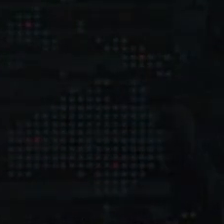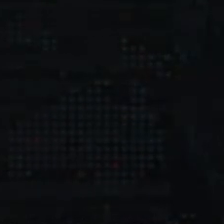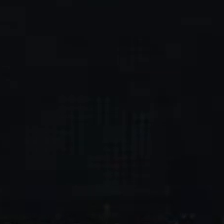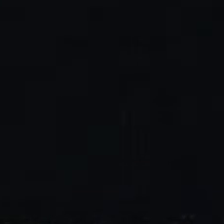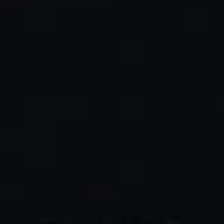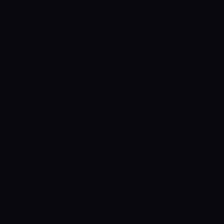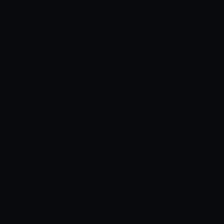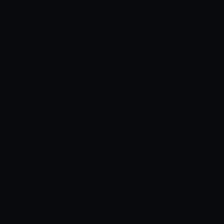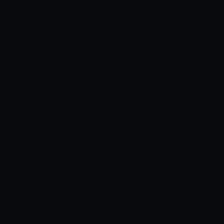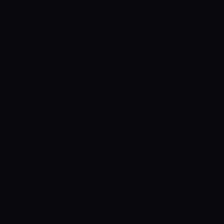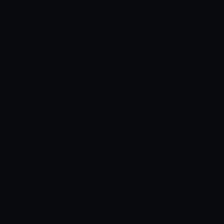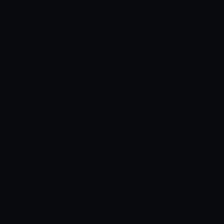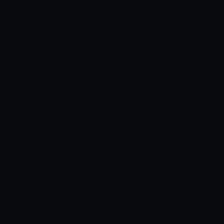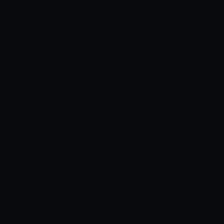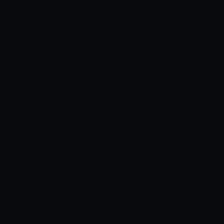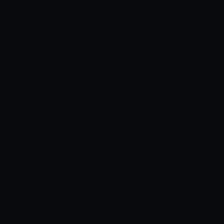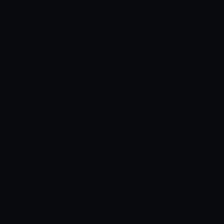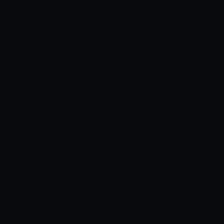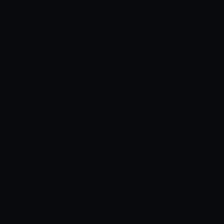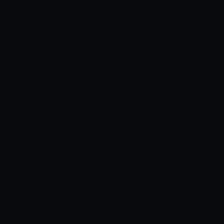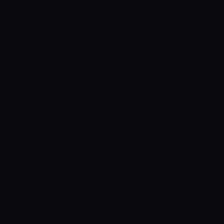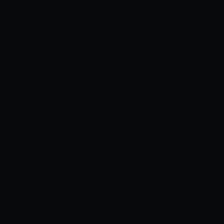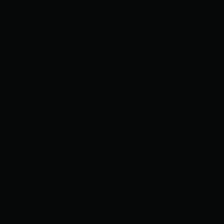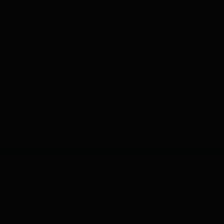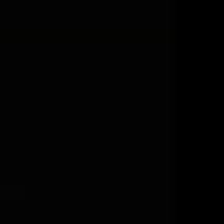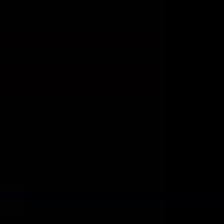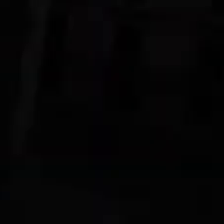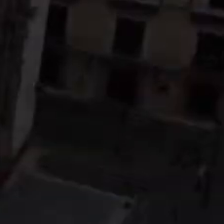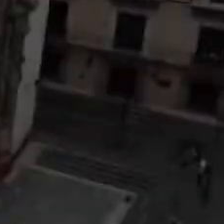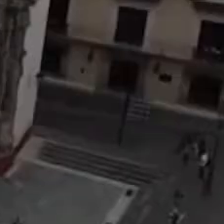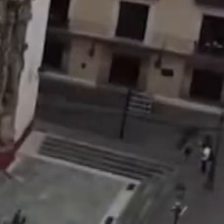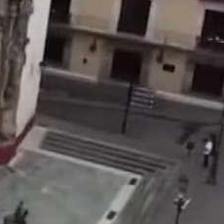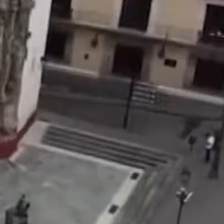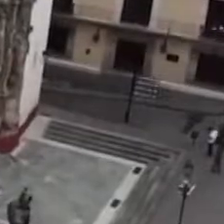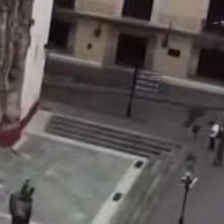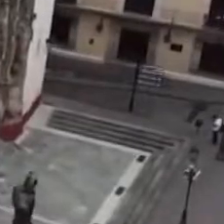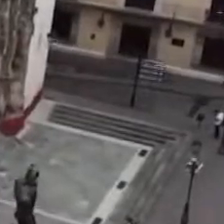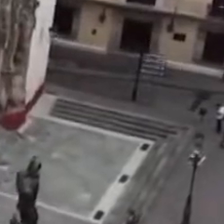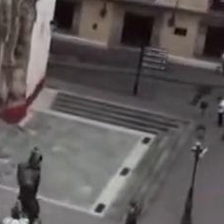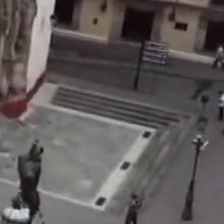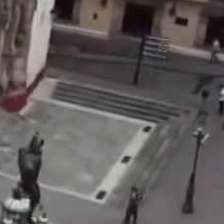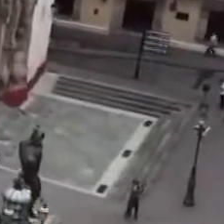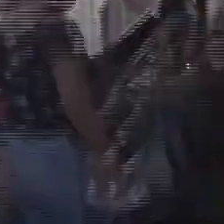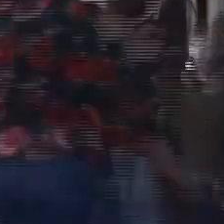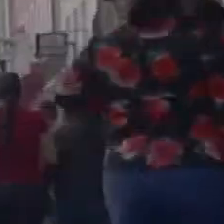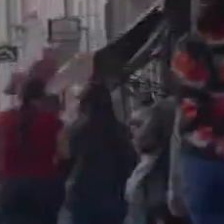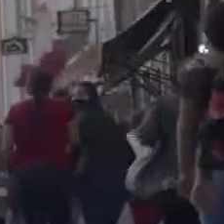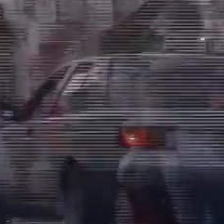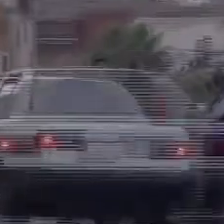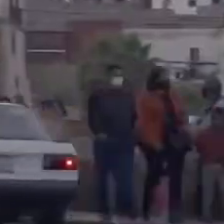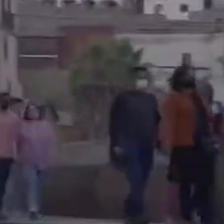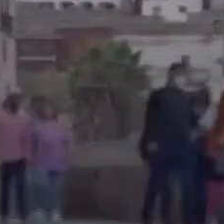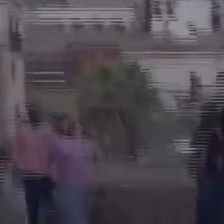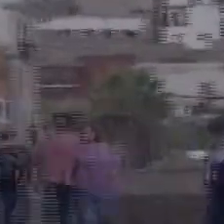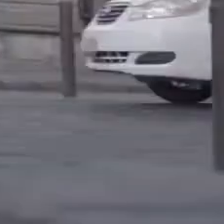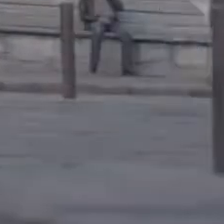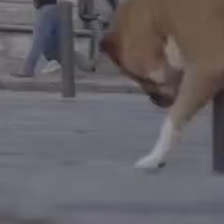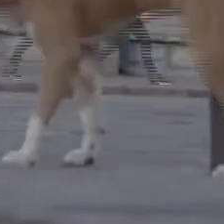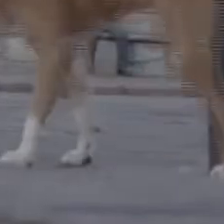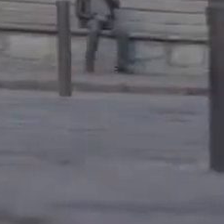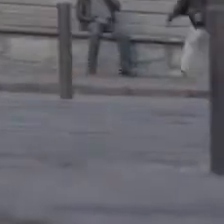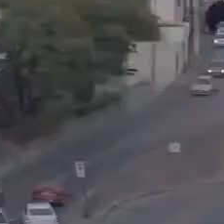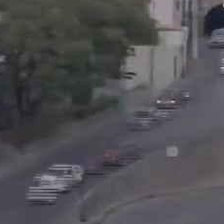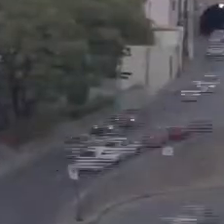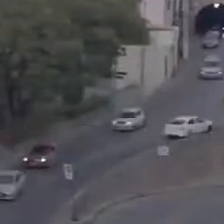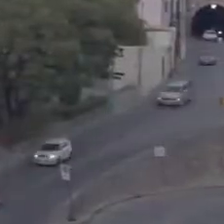desde hace 50 años Guanajuato ha sido sede del Festival Internacional Cervantino y este año lo celebra con